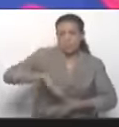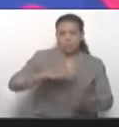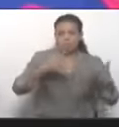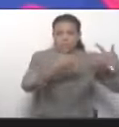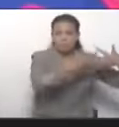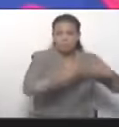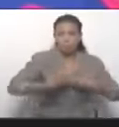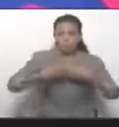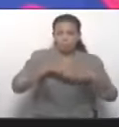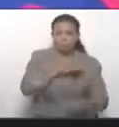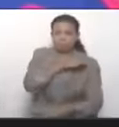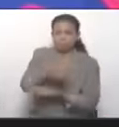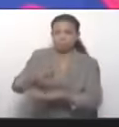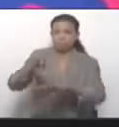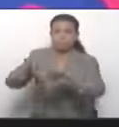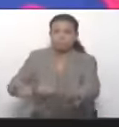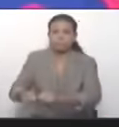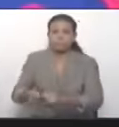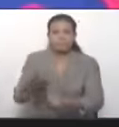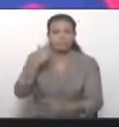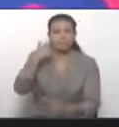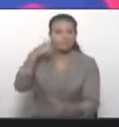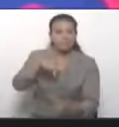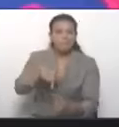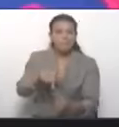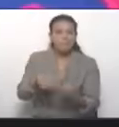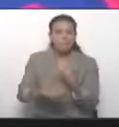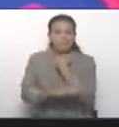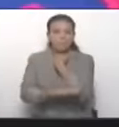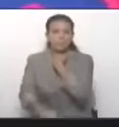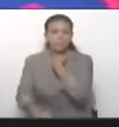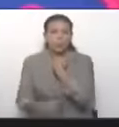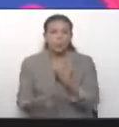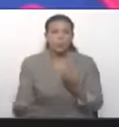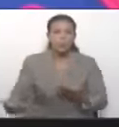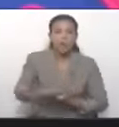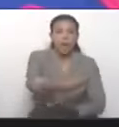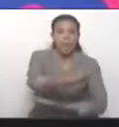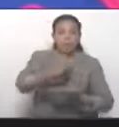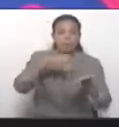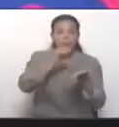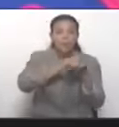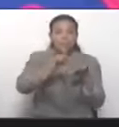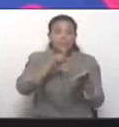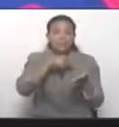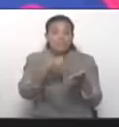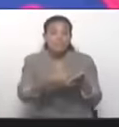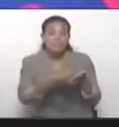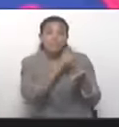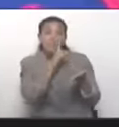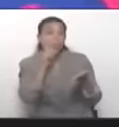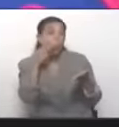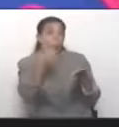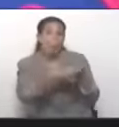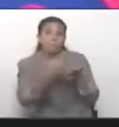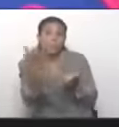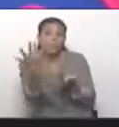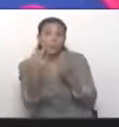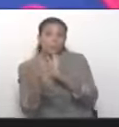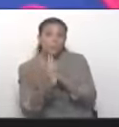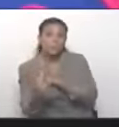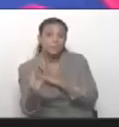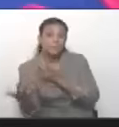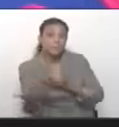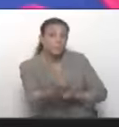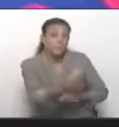Siempre han estado detrás de manejos fraudulentos en recolección de firmas. Recuerda, 2003, en Guarimba.